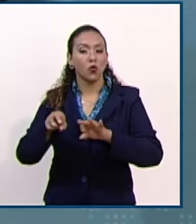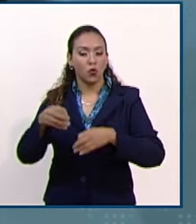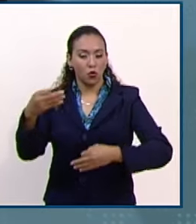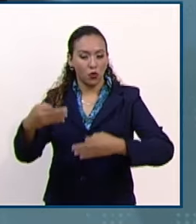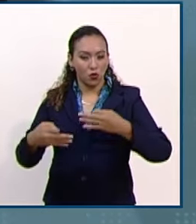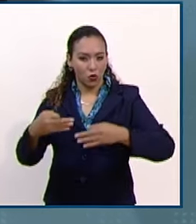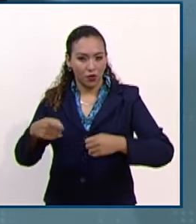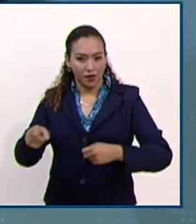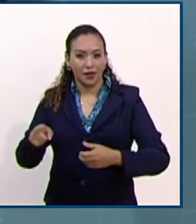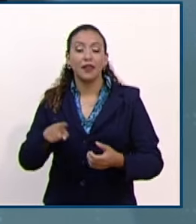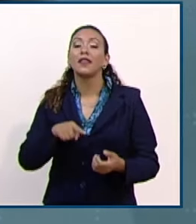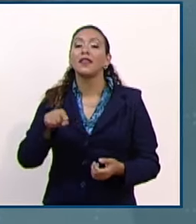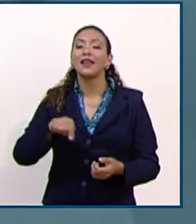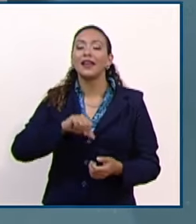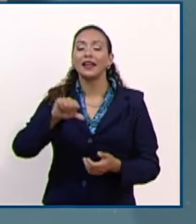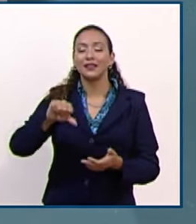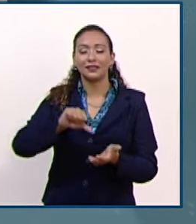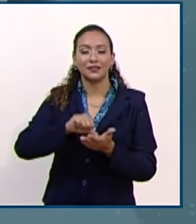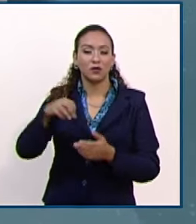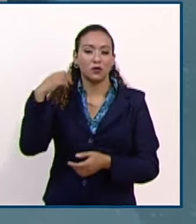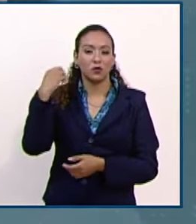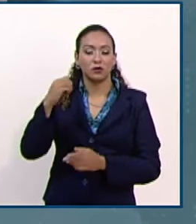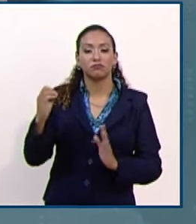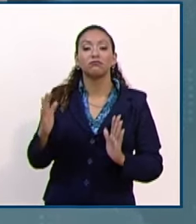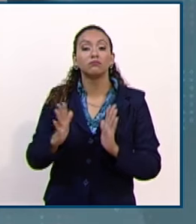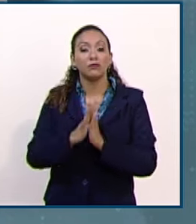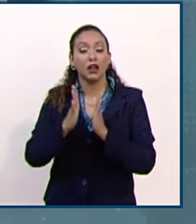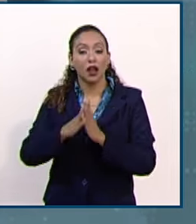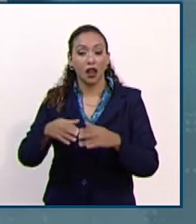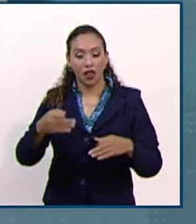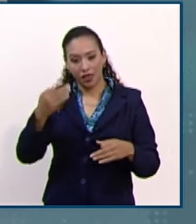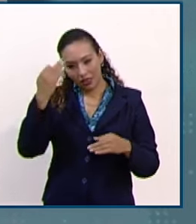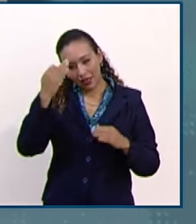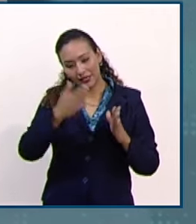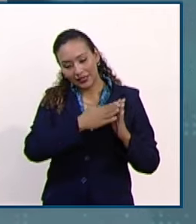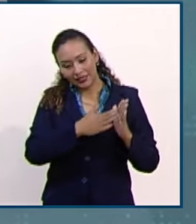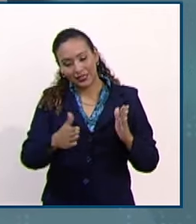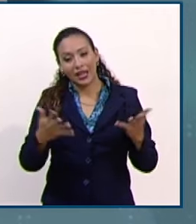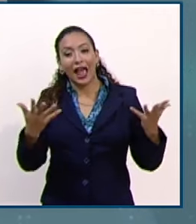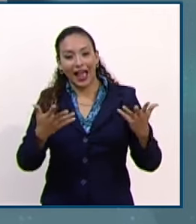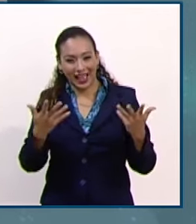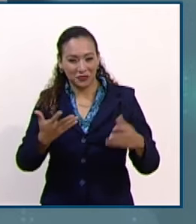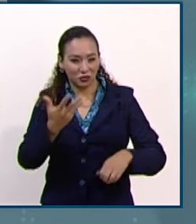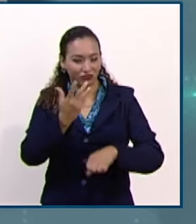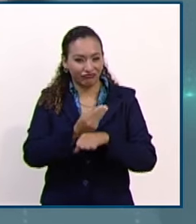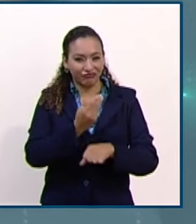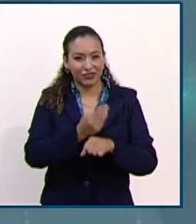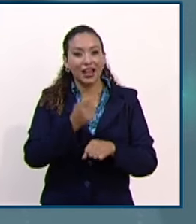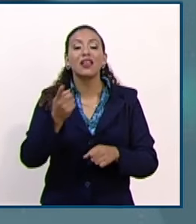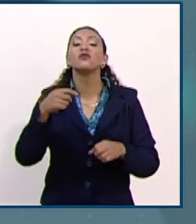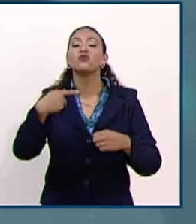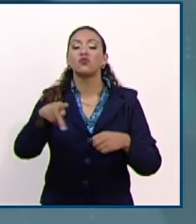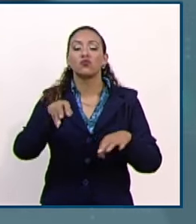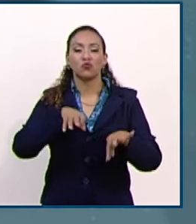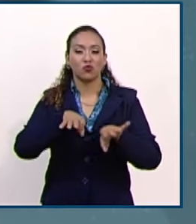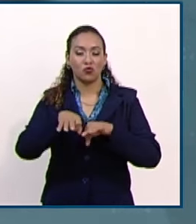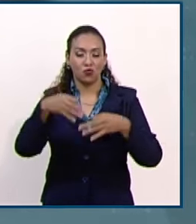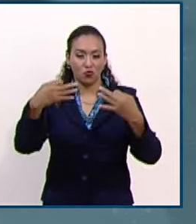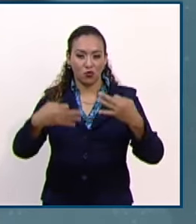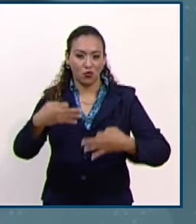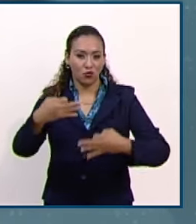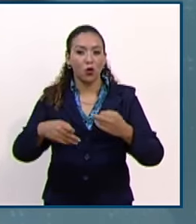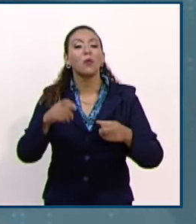familiares de la zona centro de Oaxaca participó en la jornada Hagamos Talacha, tu juzgado es tu casa, con tareas de